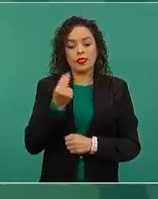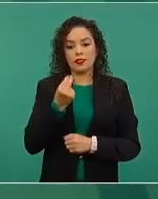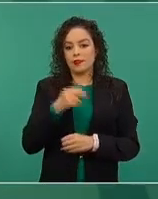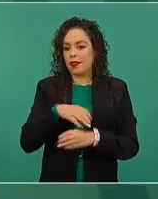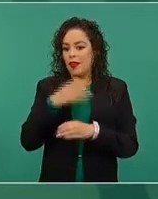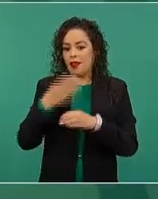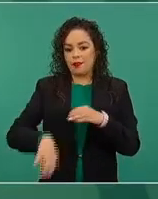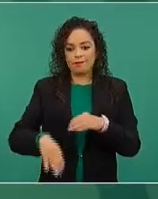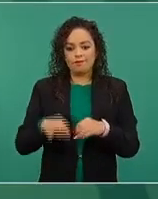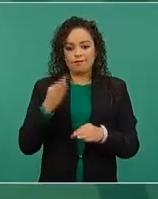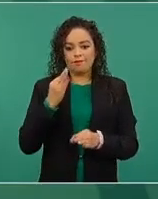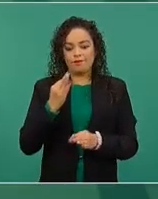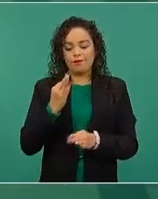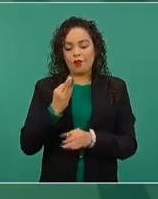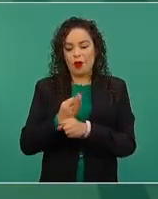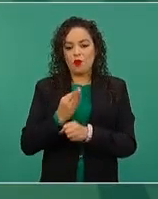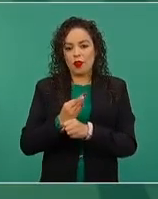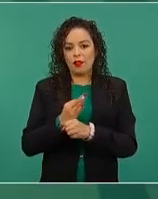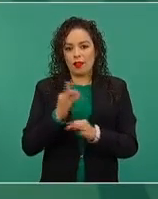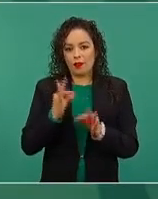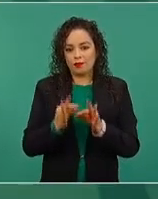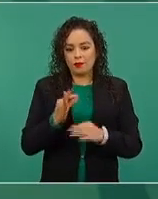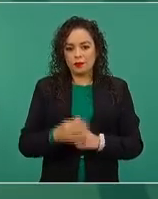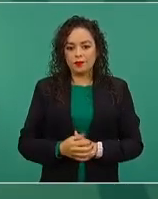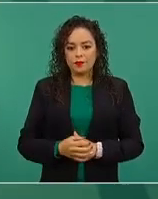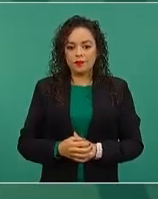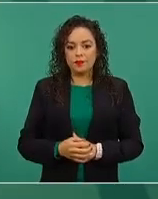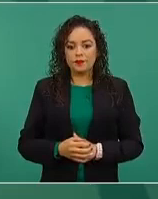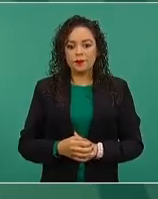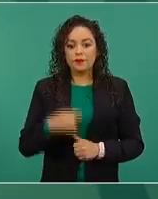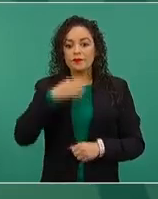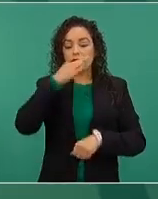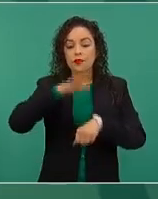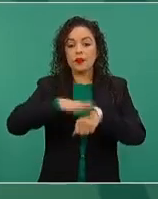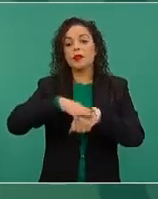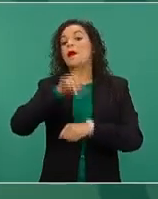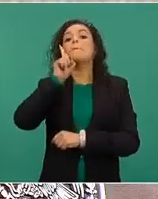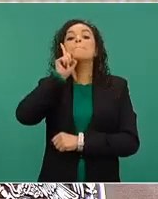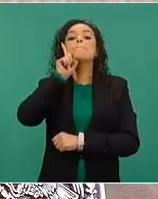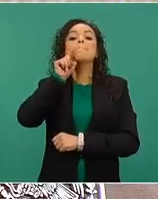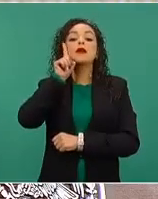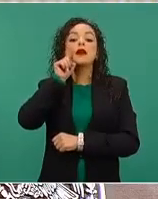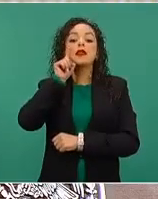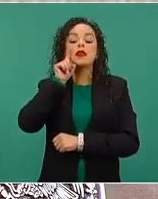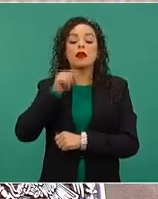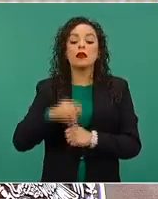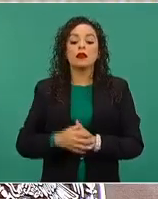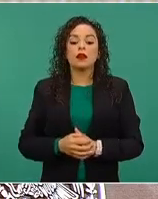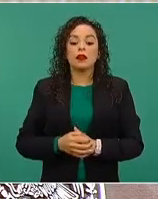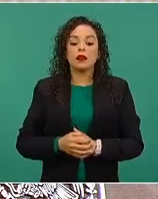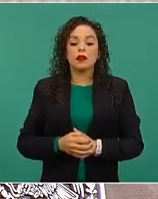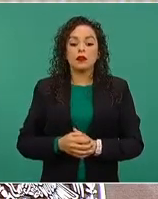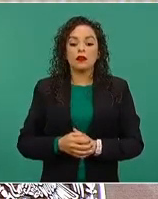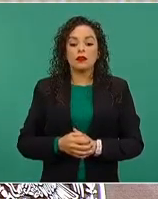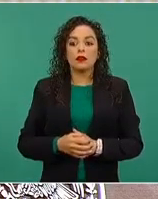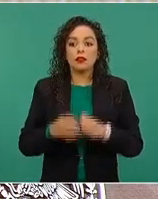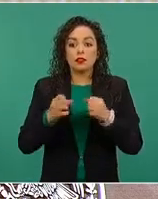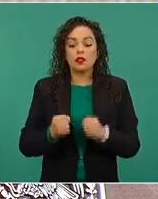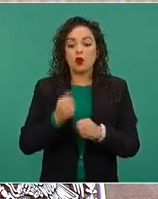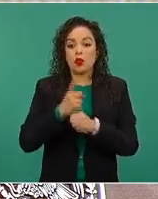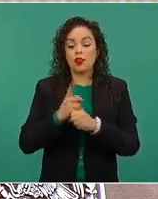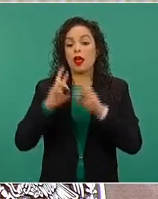informarles de que mañana la reunión de seguridad y